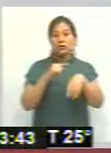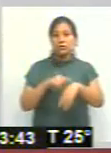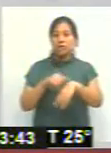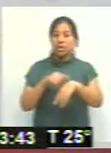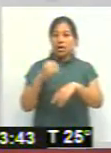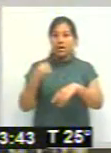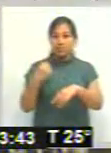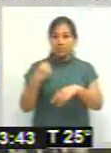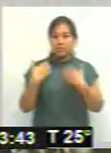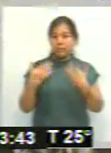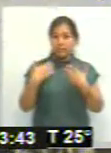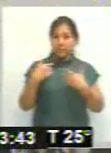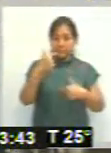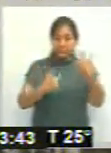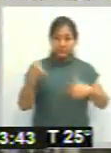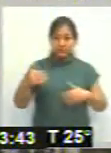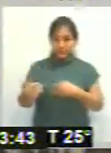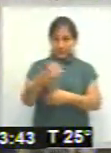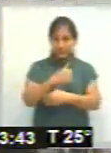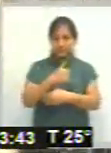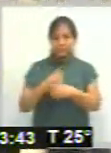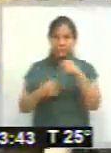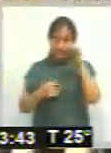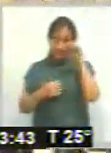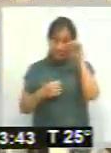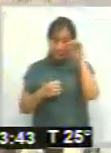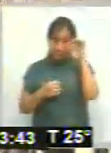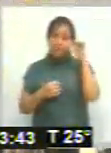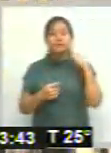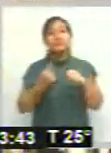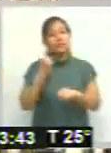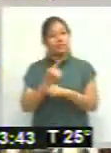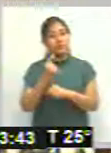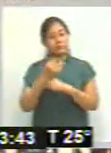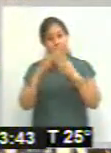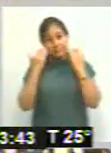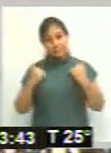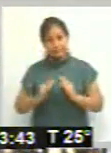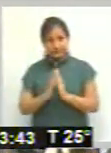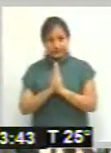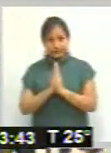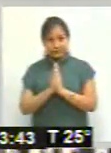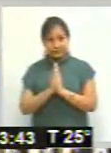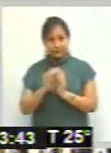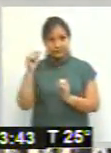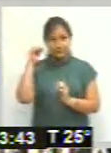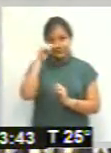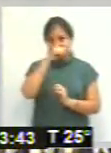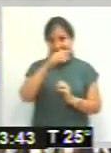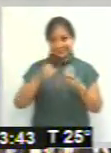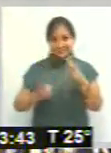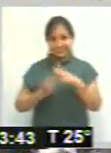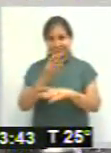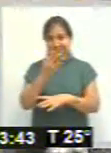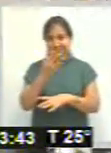de novena, a qué horario puede venir la gente? Bueno, la primera misa es a las 7 de la mañana. Y después ahí